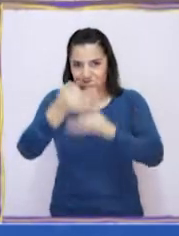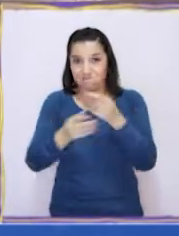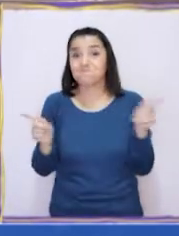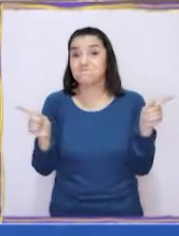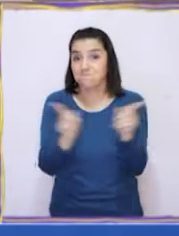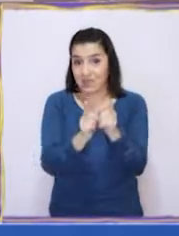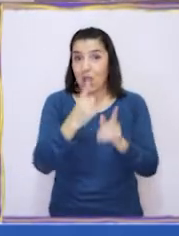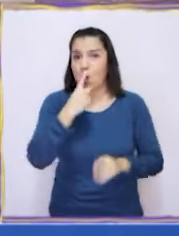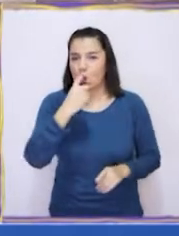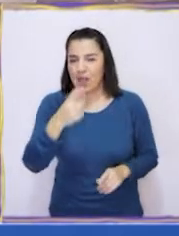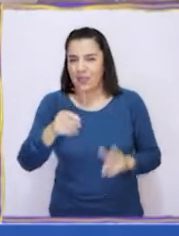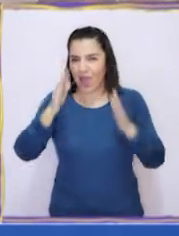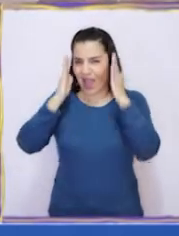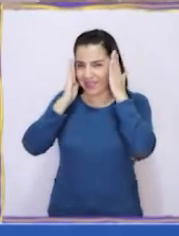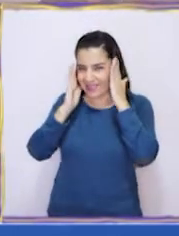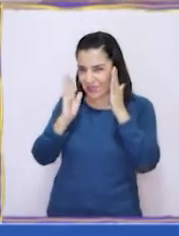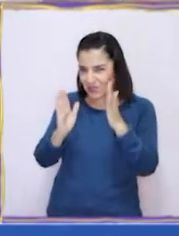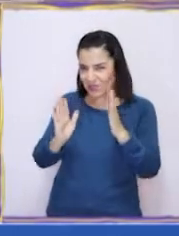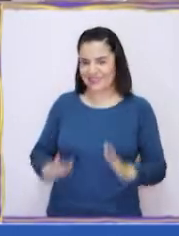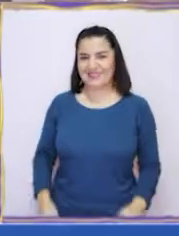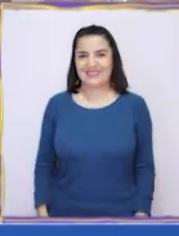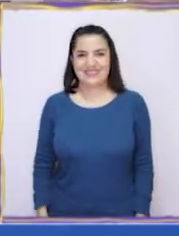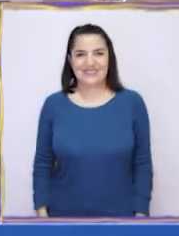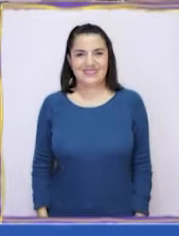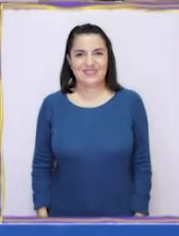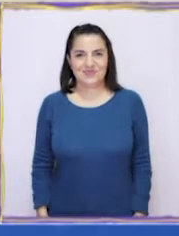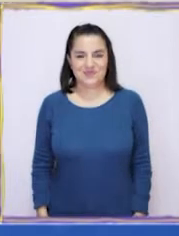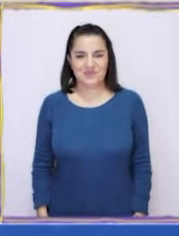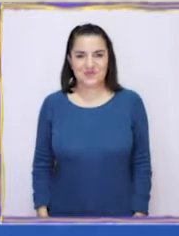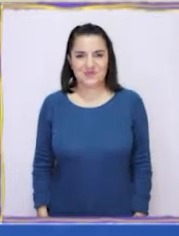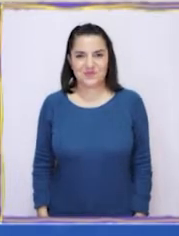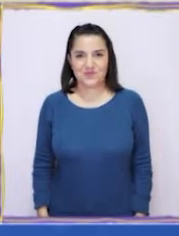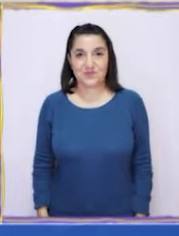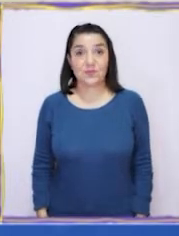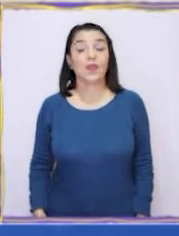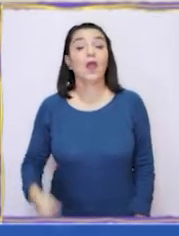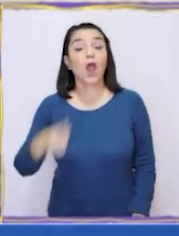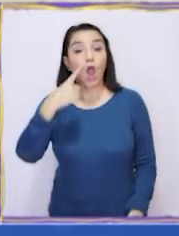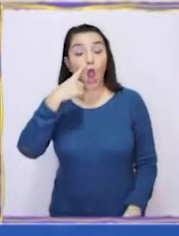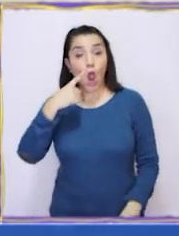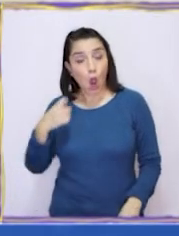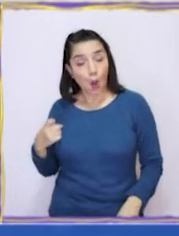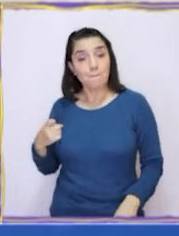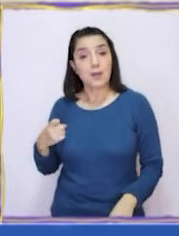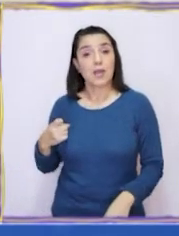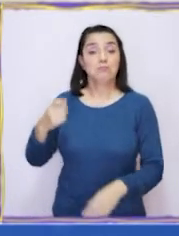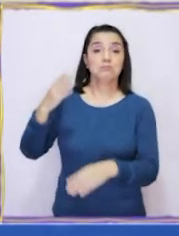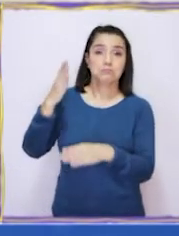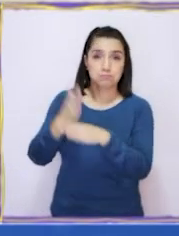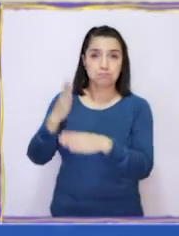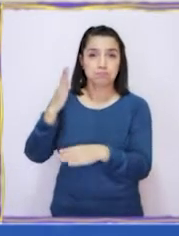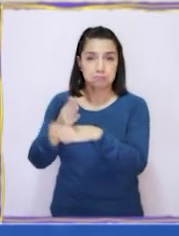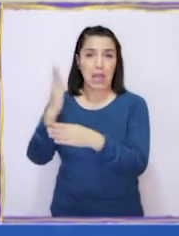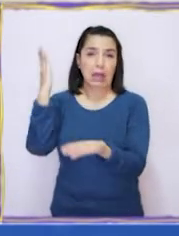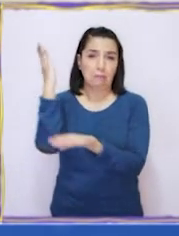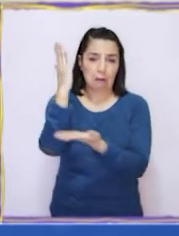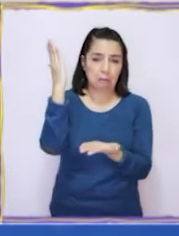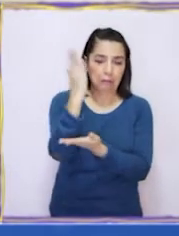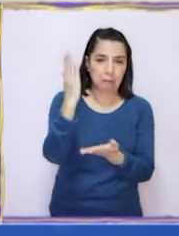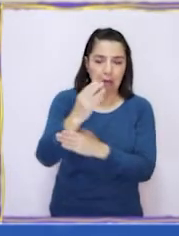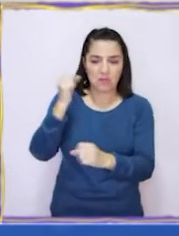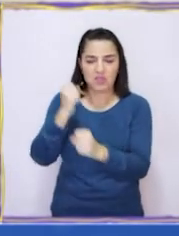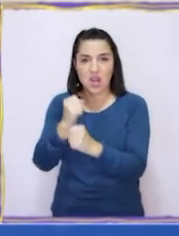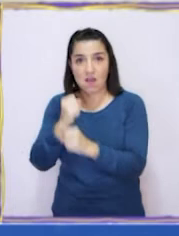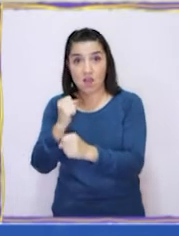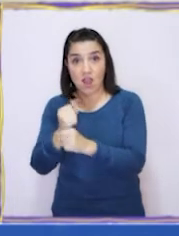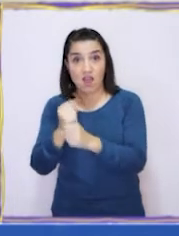resumen del cuento. Pongan mucha atención. Se trata de un leñador que había quedado viudo, por lo que se casó